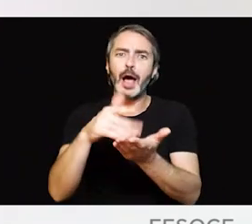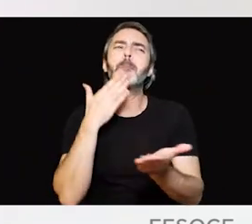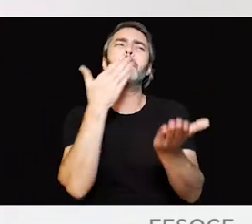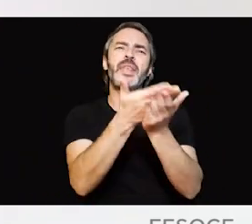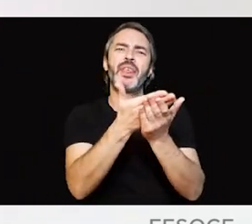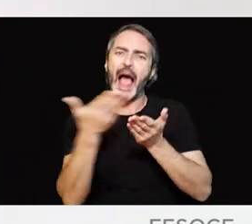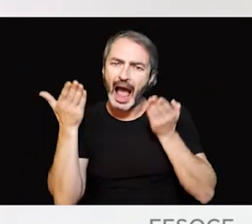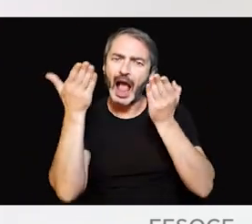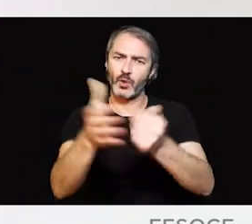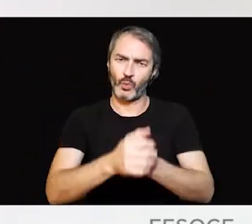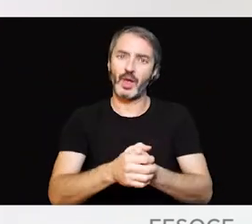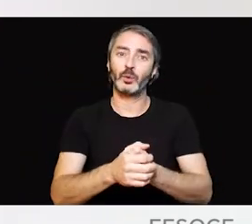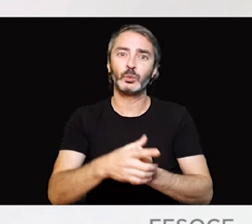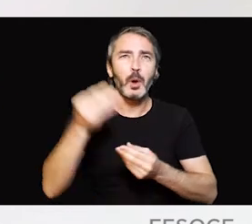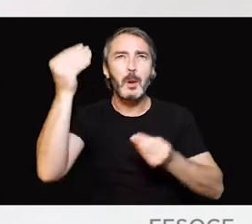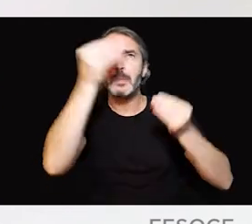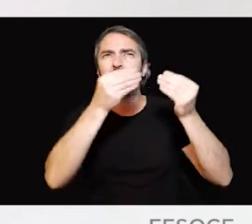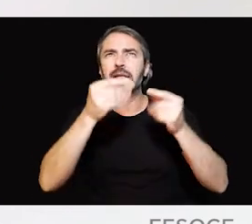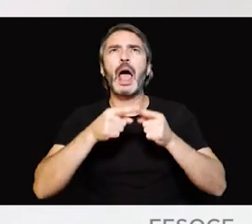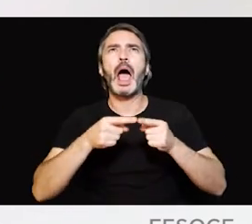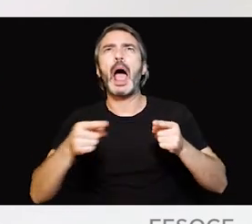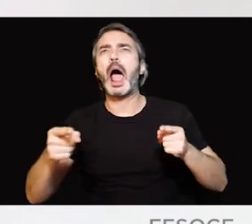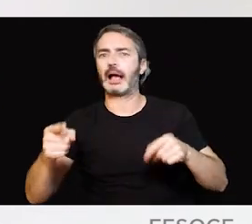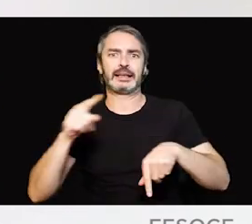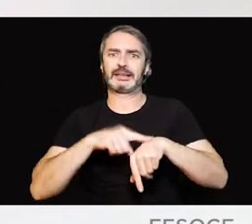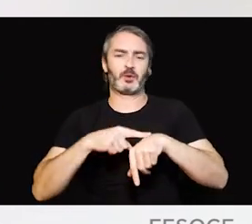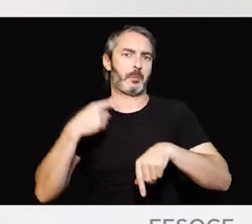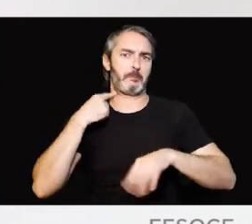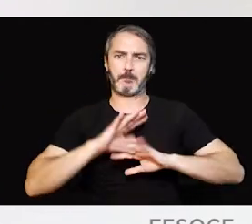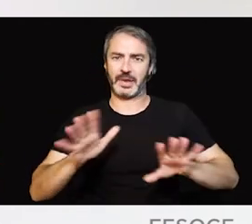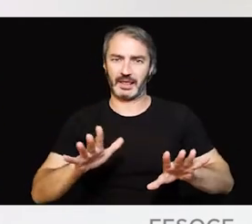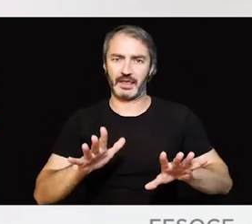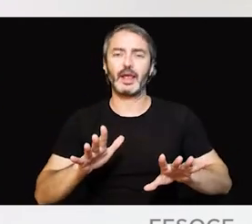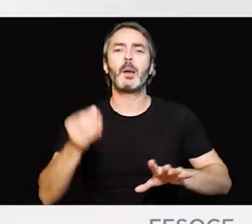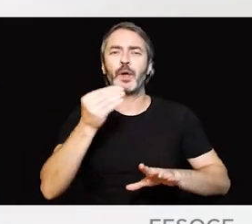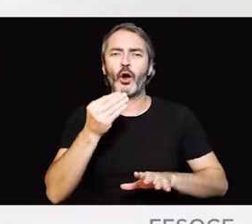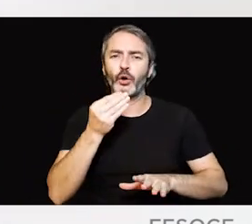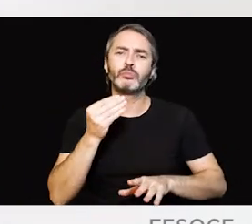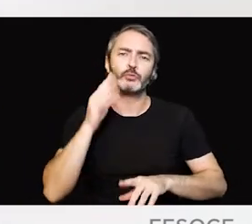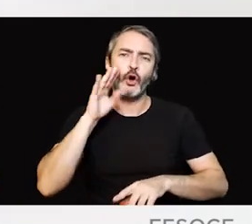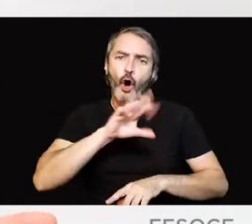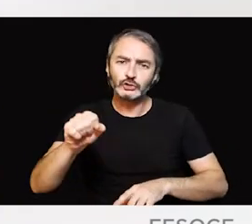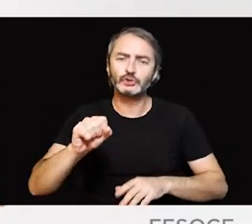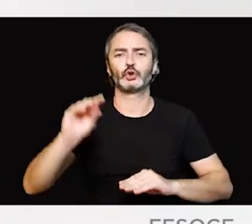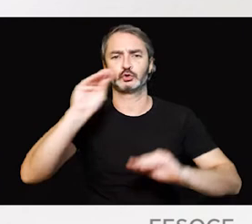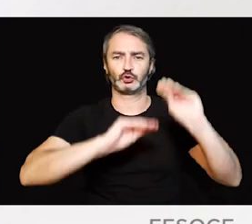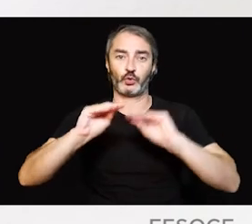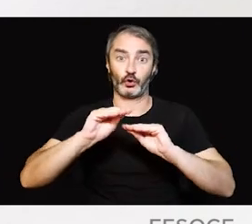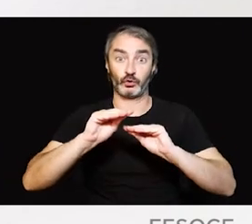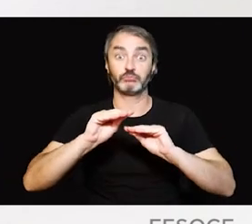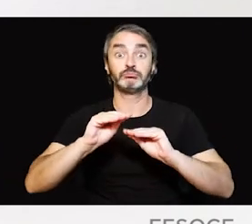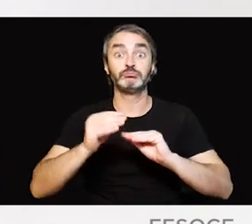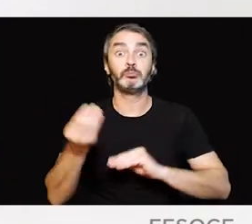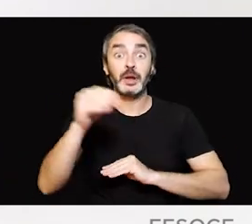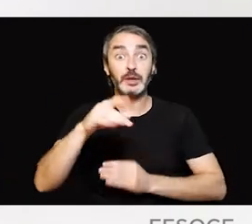pidas ayuda. Mientras lo piensas, el tiempo pasa y se pierden oportunidades de buscar soluciones. Además, sabemos que las personas